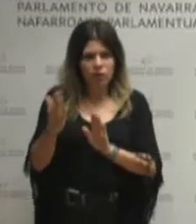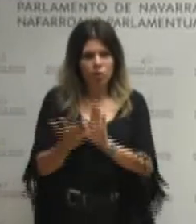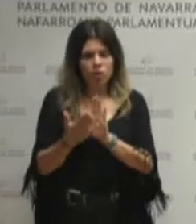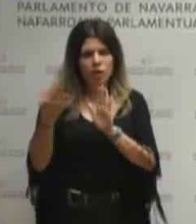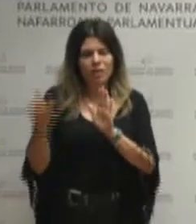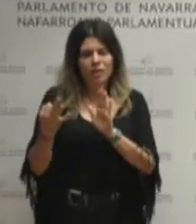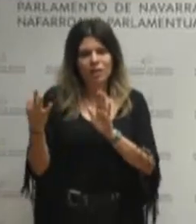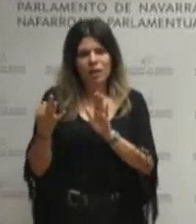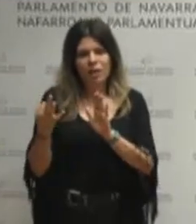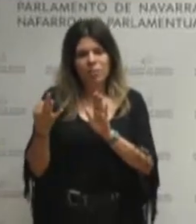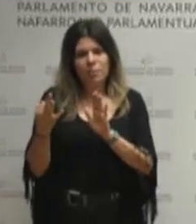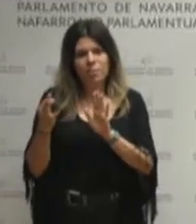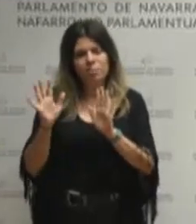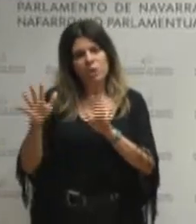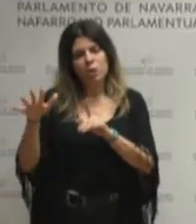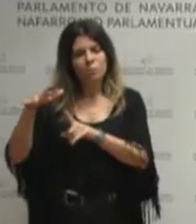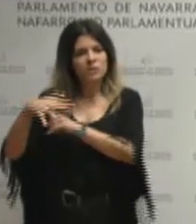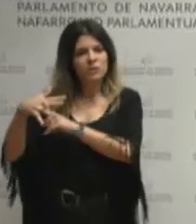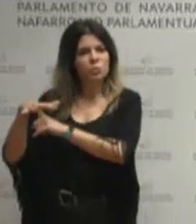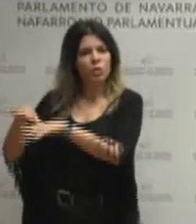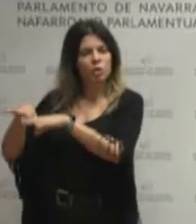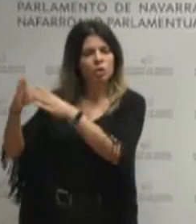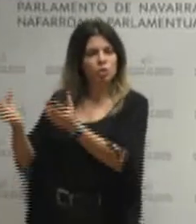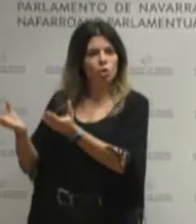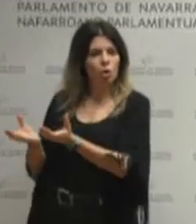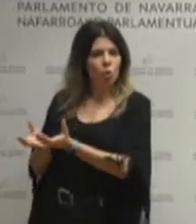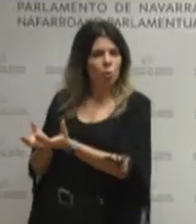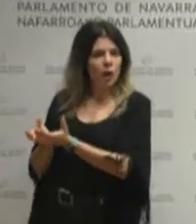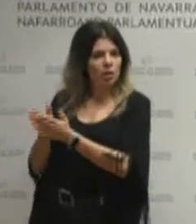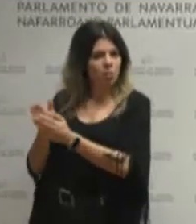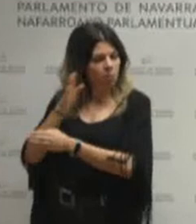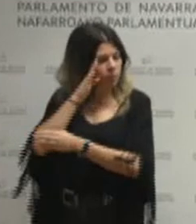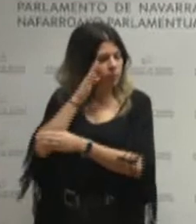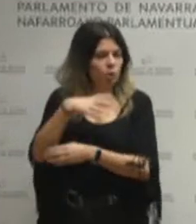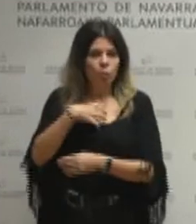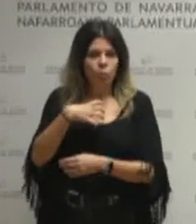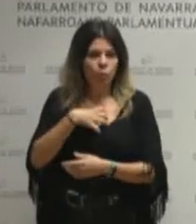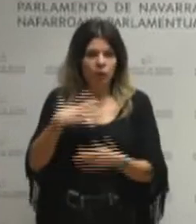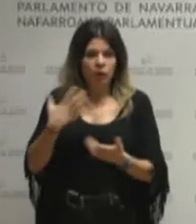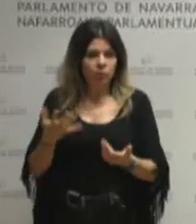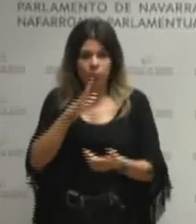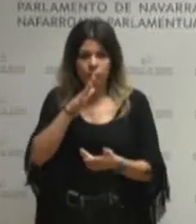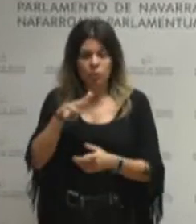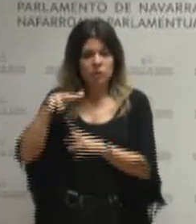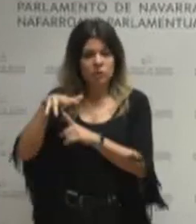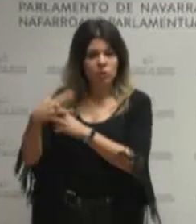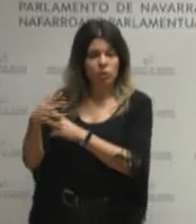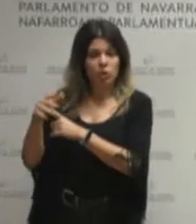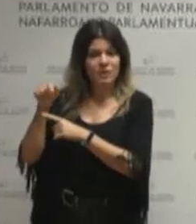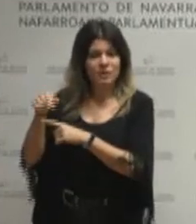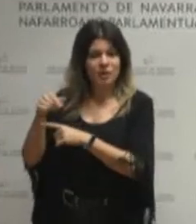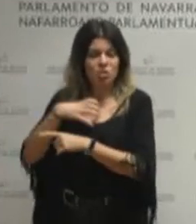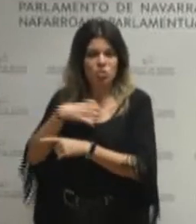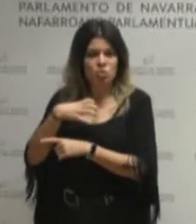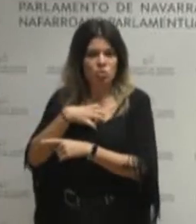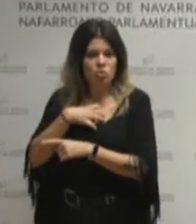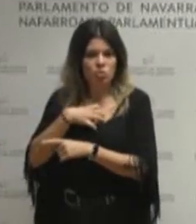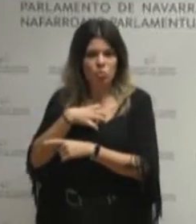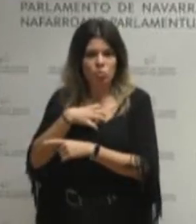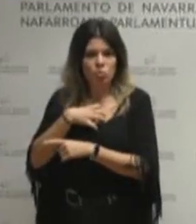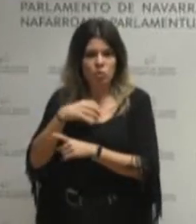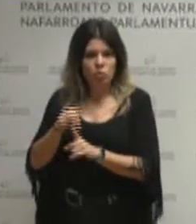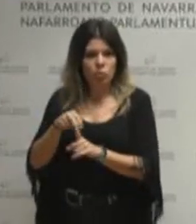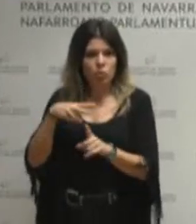gabe. Bizitzen ari garena, ez dugu lako ulertu pasako den kriziko juntural baten moduan. Ogeitamar